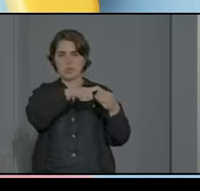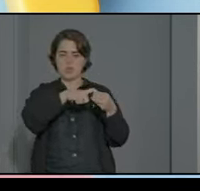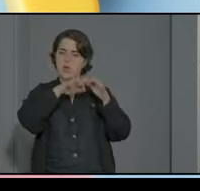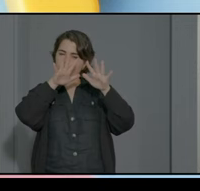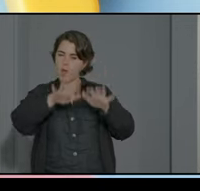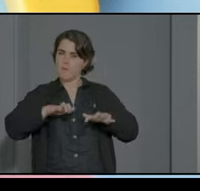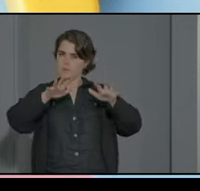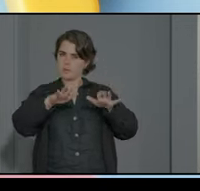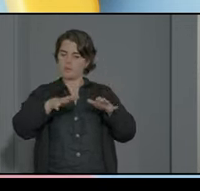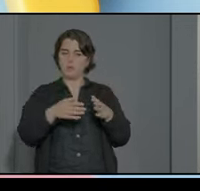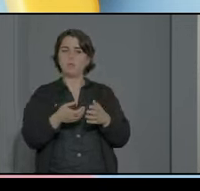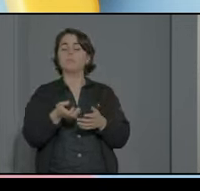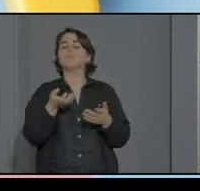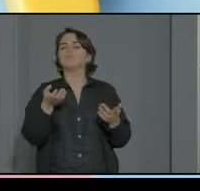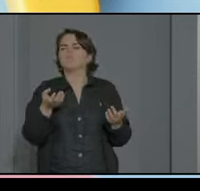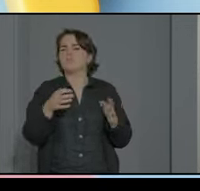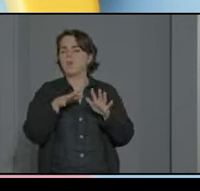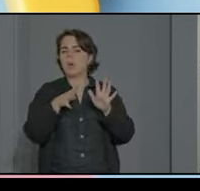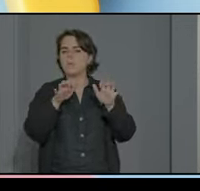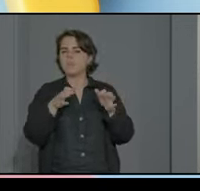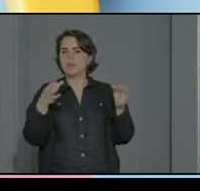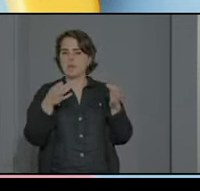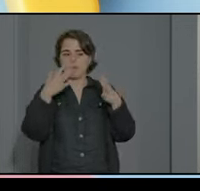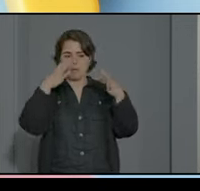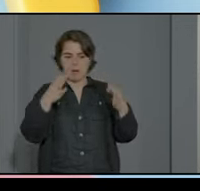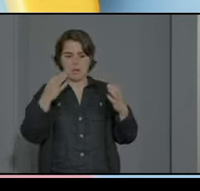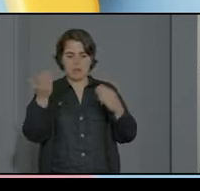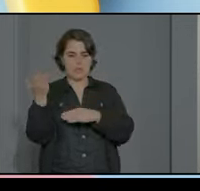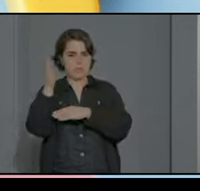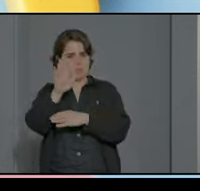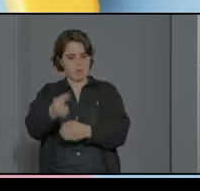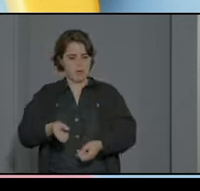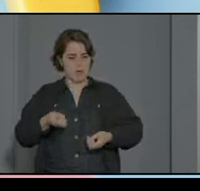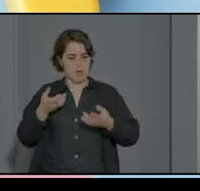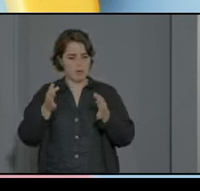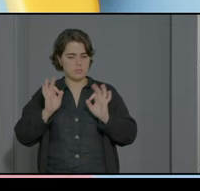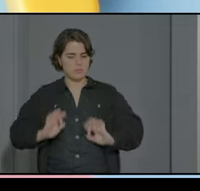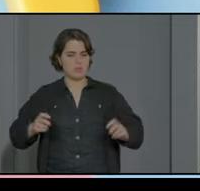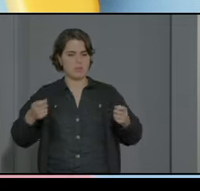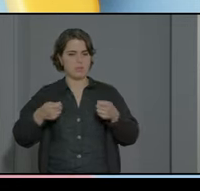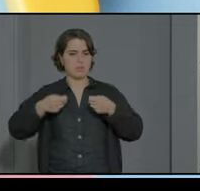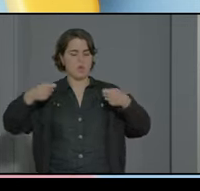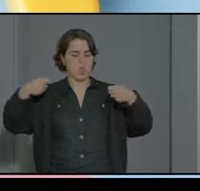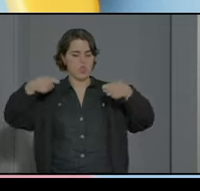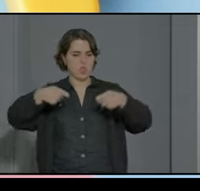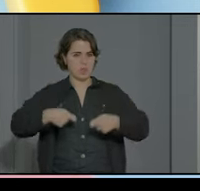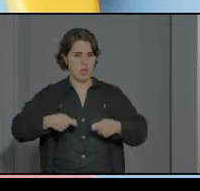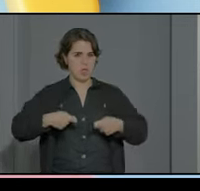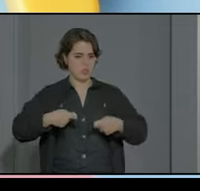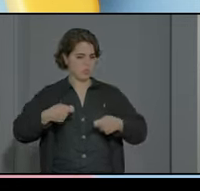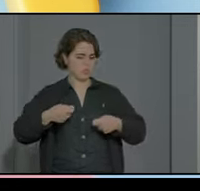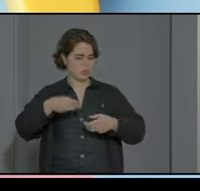en el sentido de que les vamos a acercar una realidad que habitualmente sobre todo en los centros concertados a mi entender no tienen